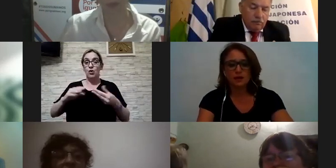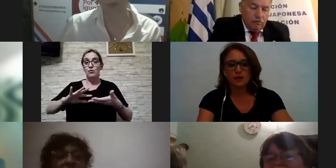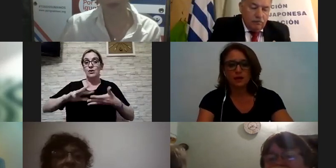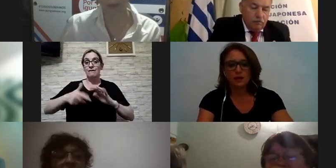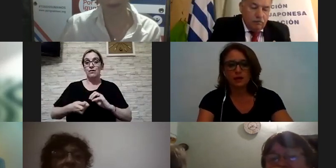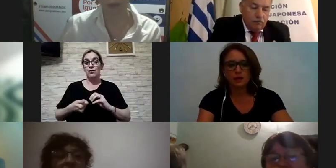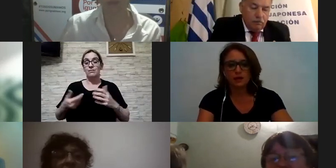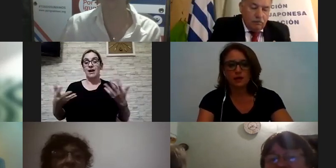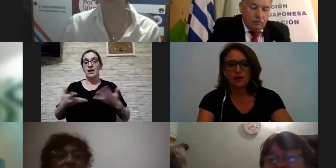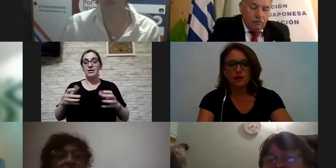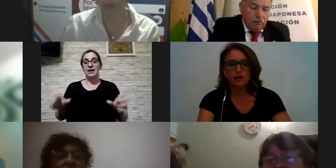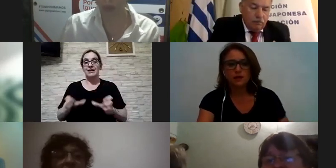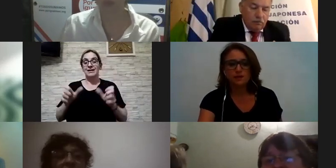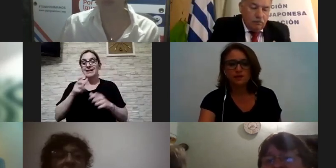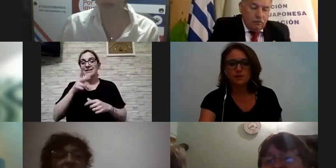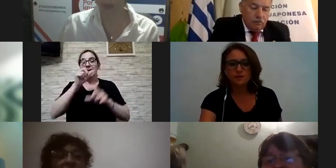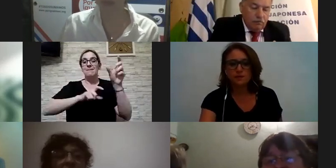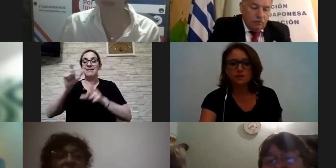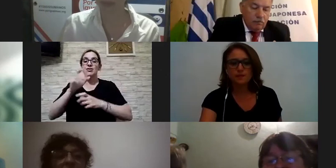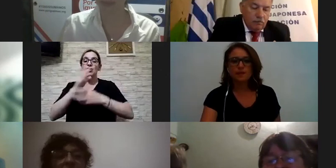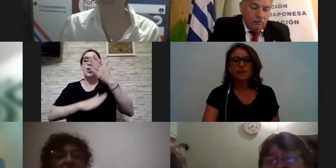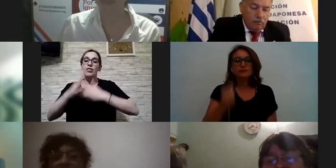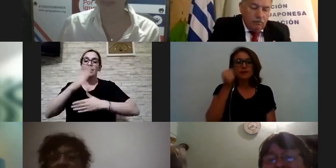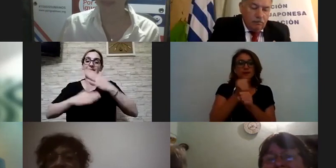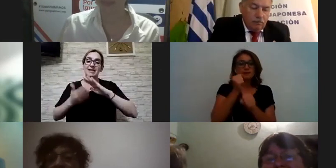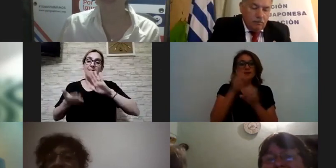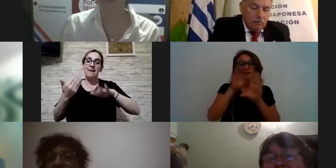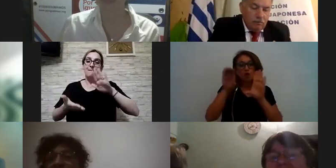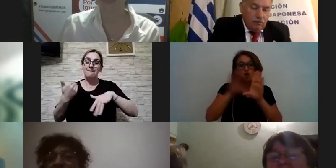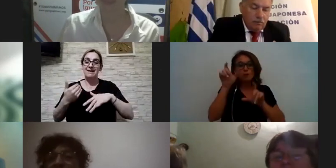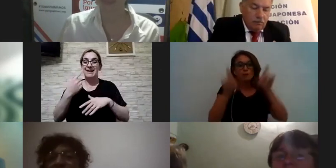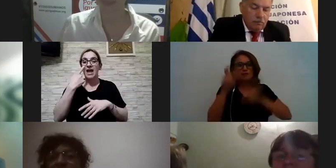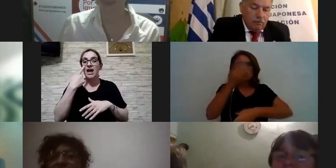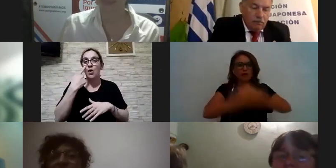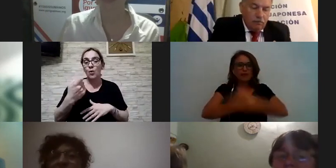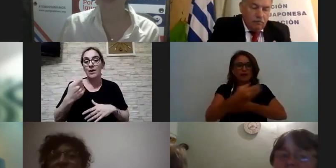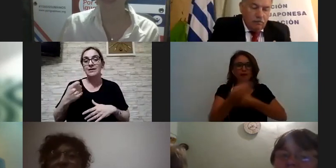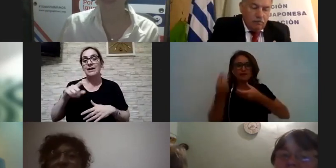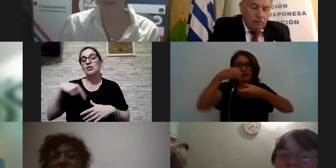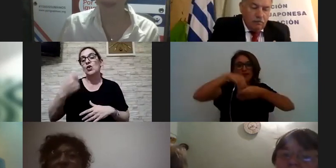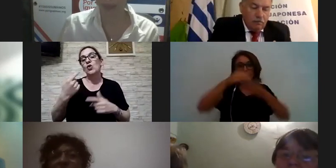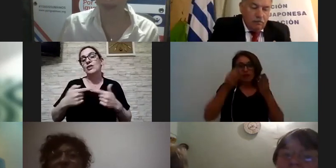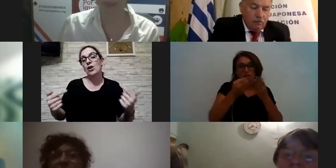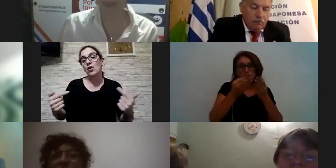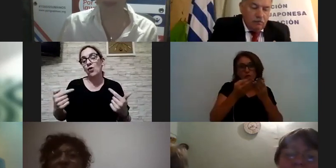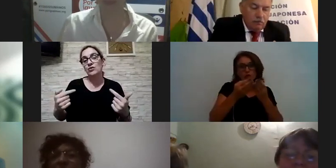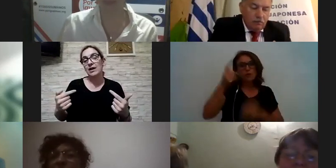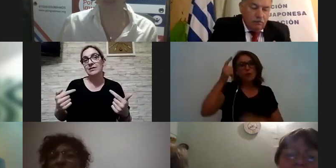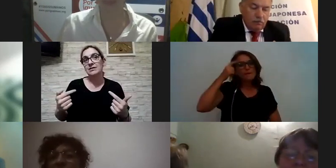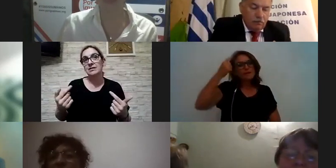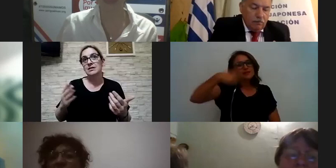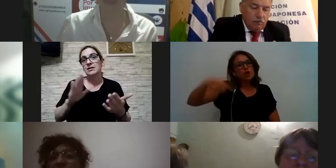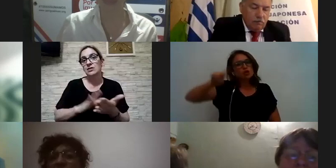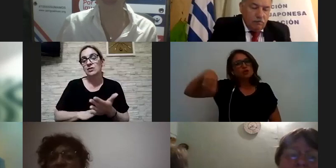hay más personas con discapacidad que cursan y que tengamos en cuenta otras cosas por parte del docente